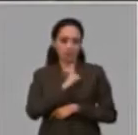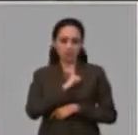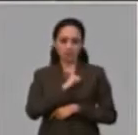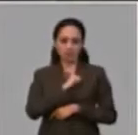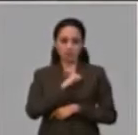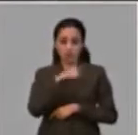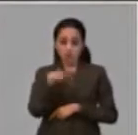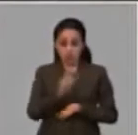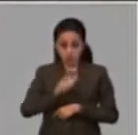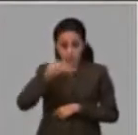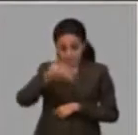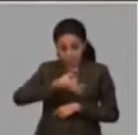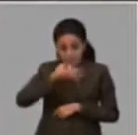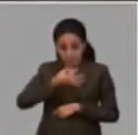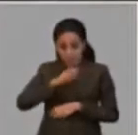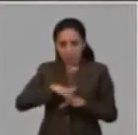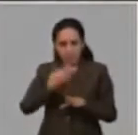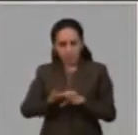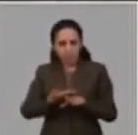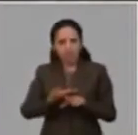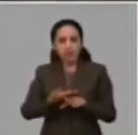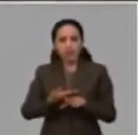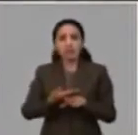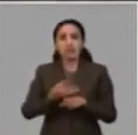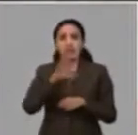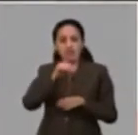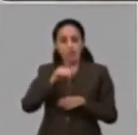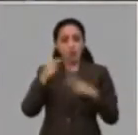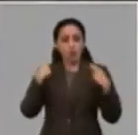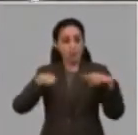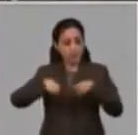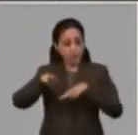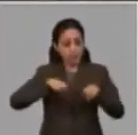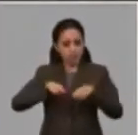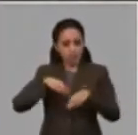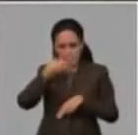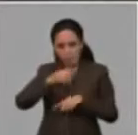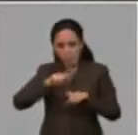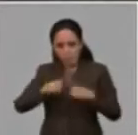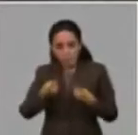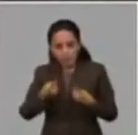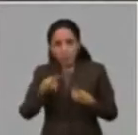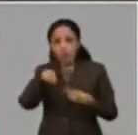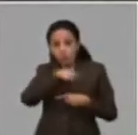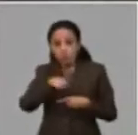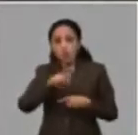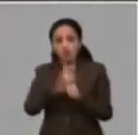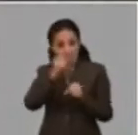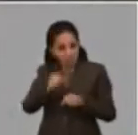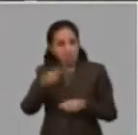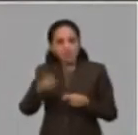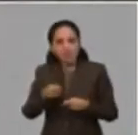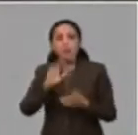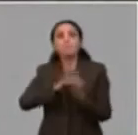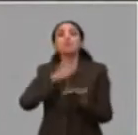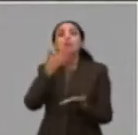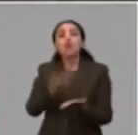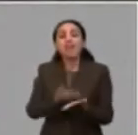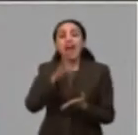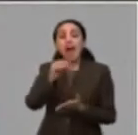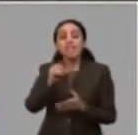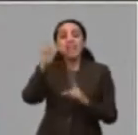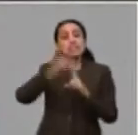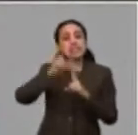hemos dicho, además de las gestiones que hemos hecho con esa prueba de administración, hemos le dicho al trabajador, pero propone, habla con el sindicato, negocia con